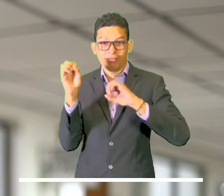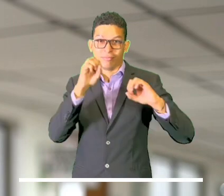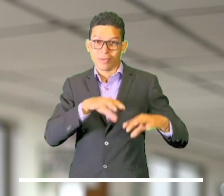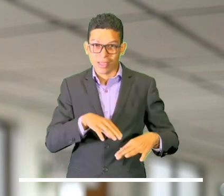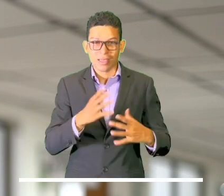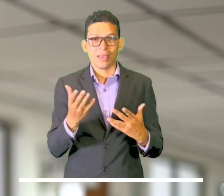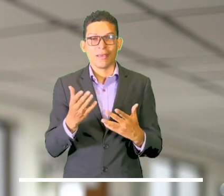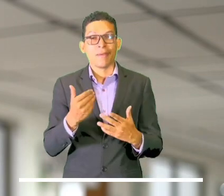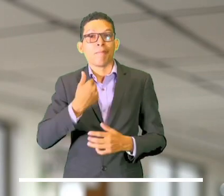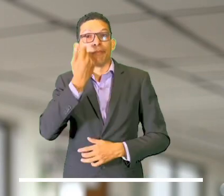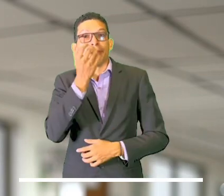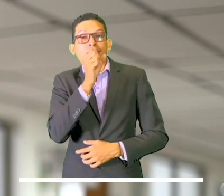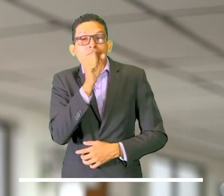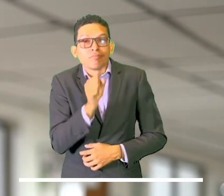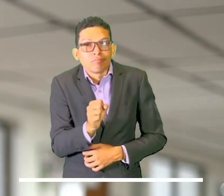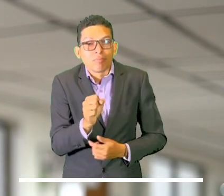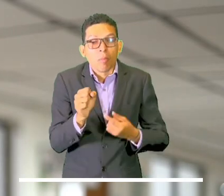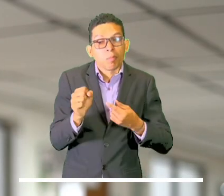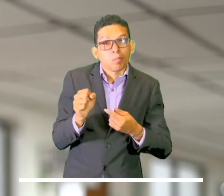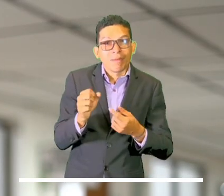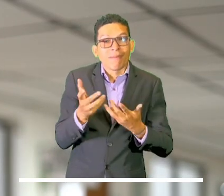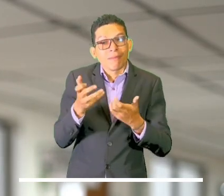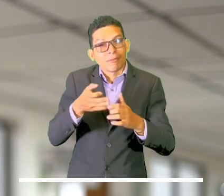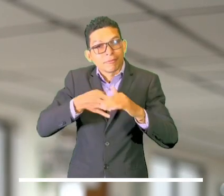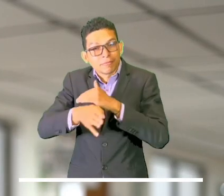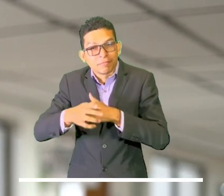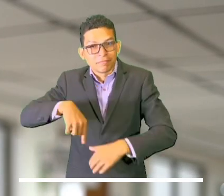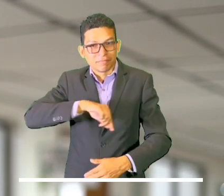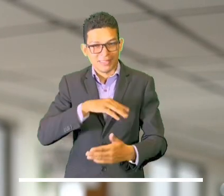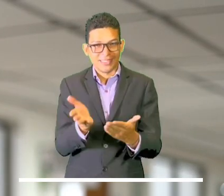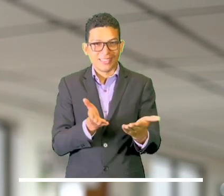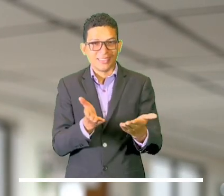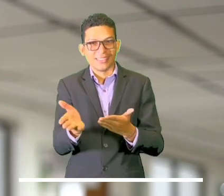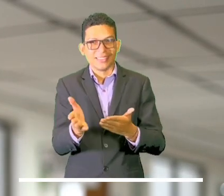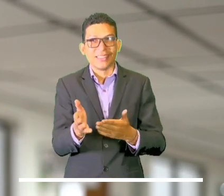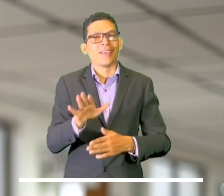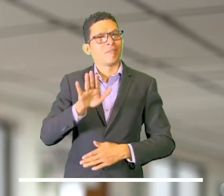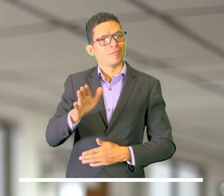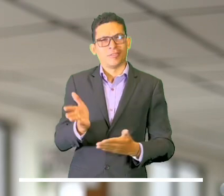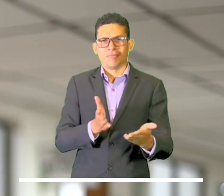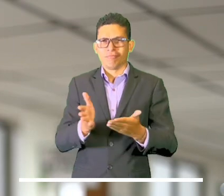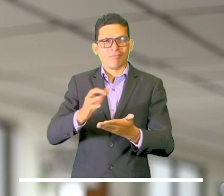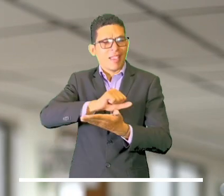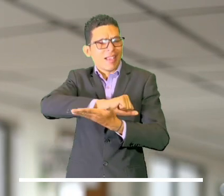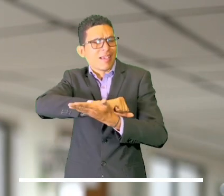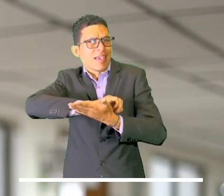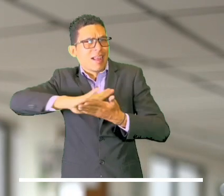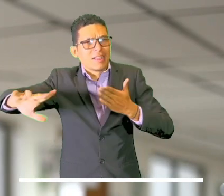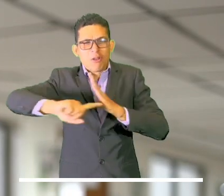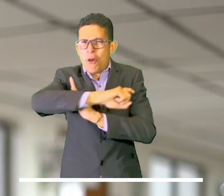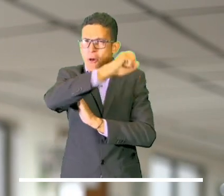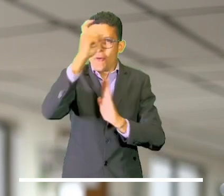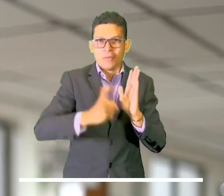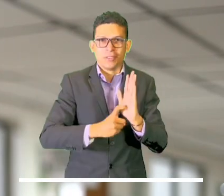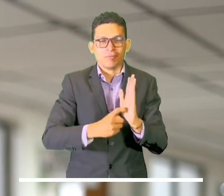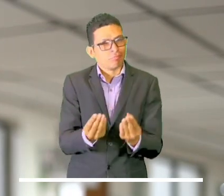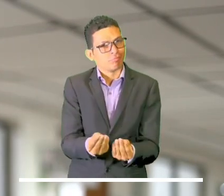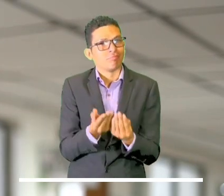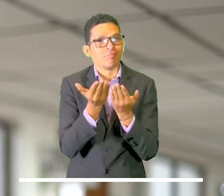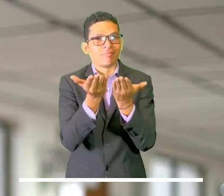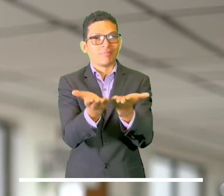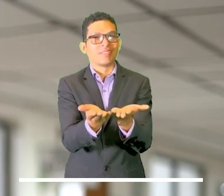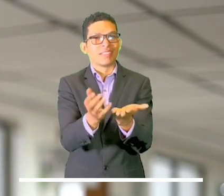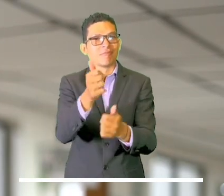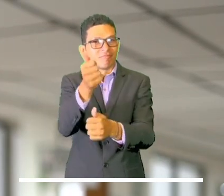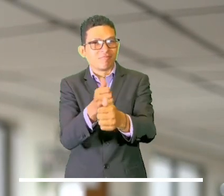refugiados, personas adultas, mayores que quieran acceder a nuestros servicios, es un servicio totalmente gratuito y que ponemos